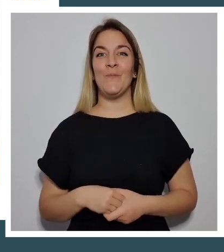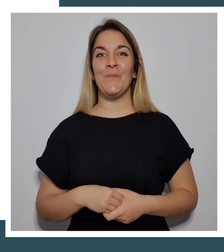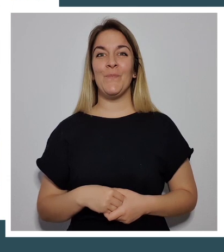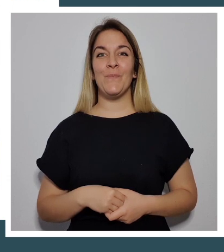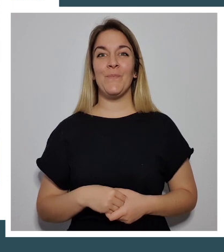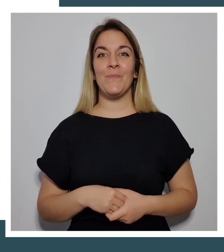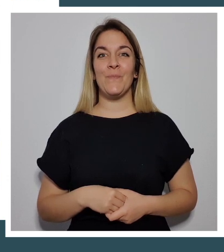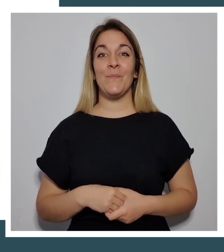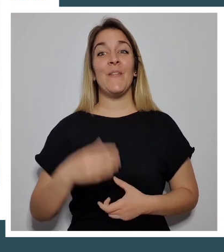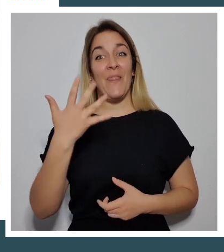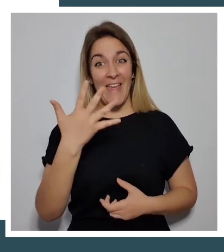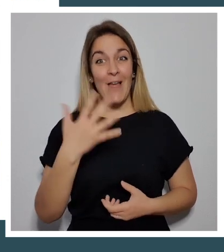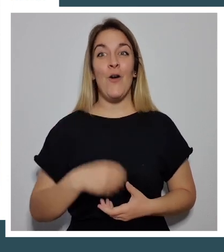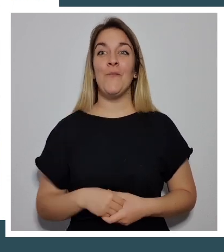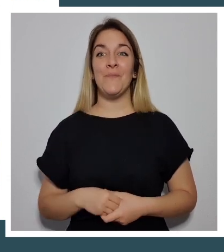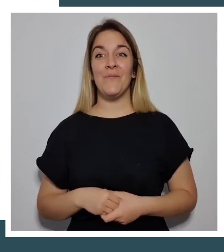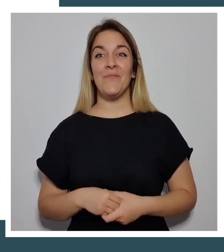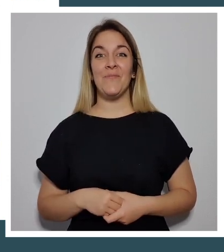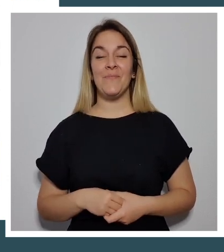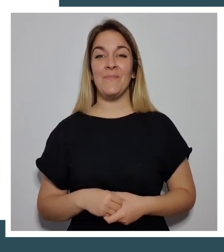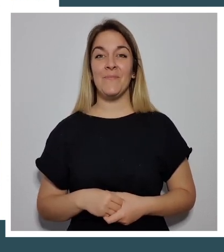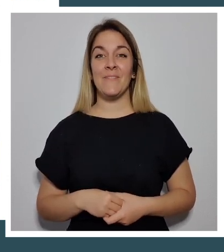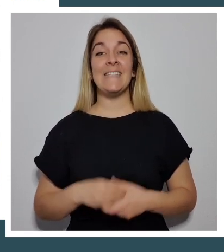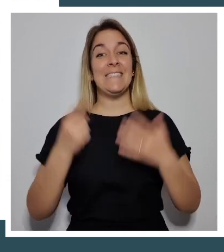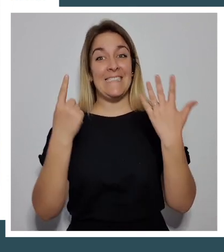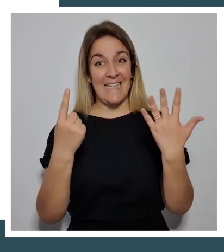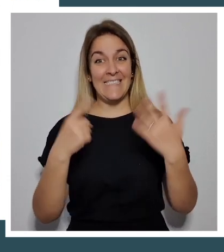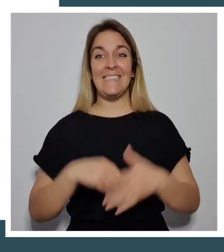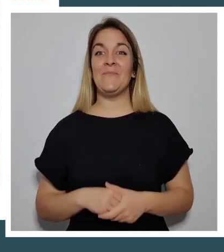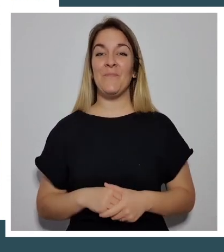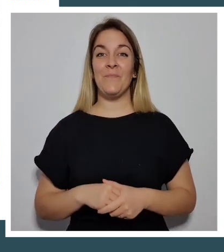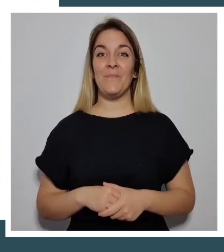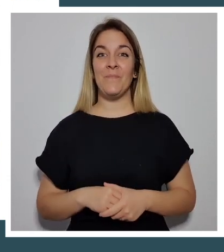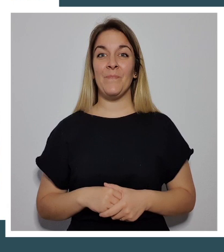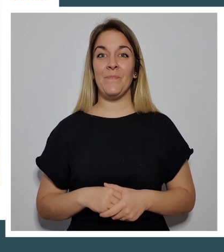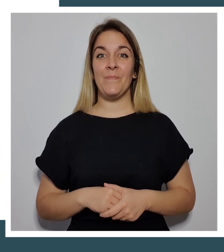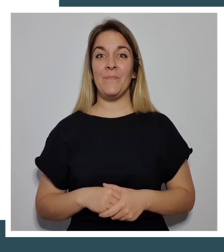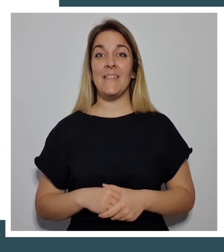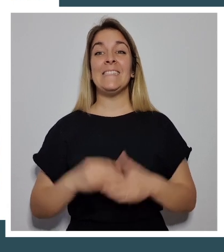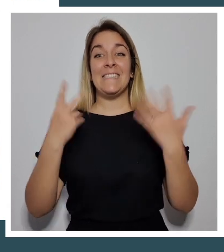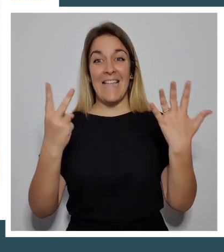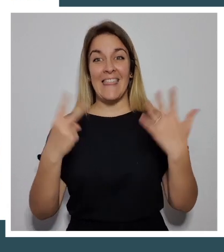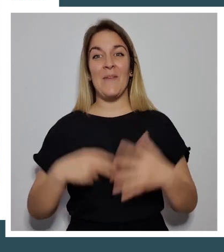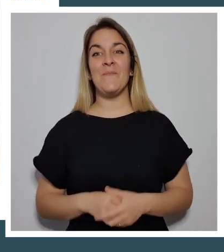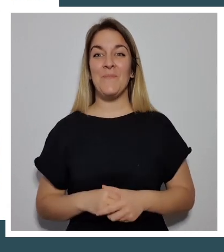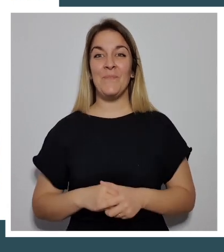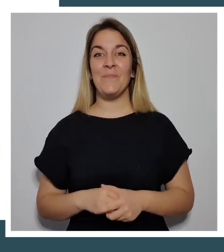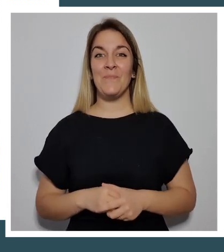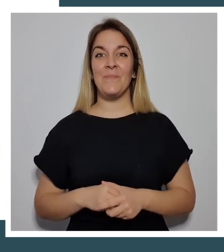5, 6, 7,